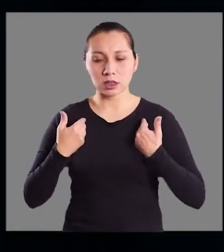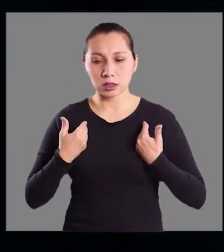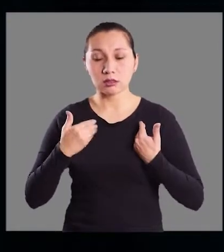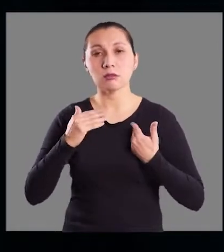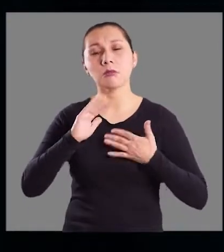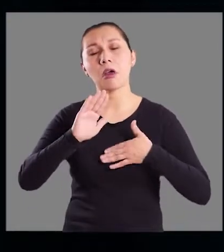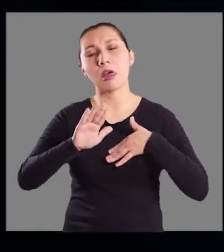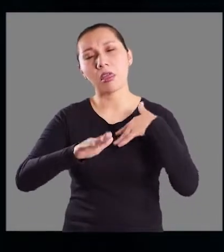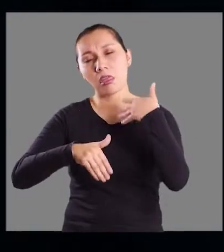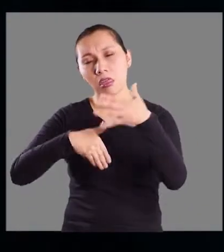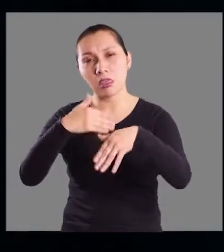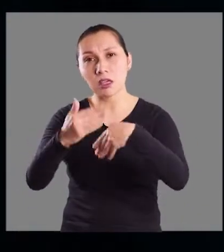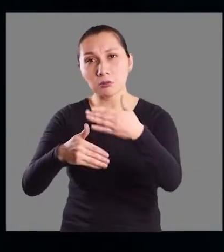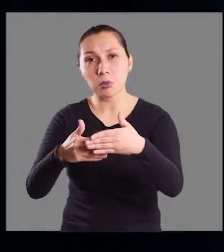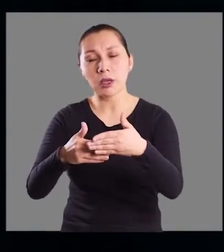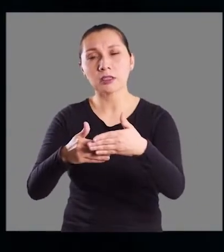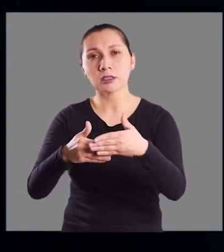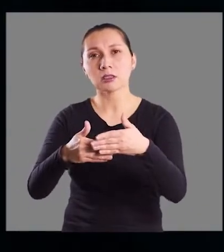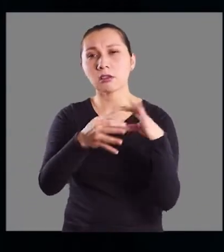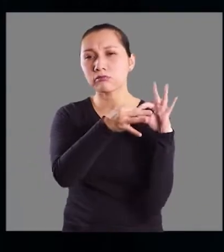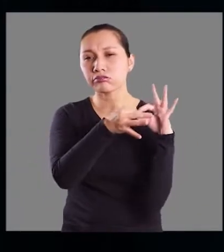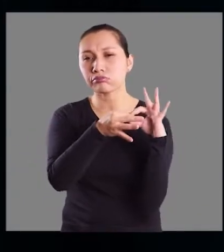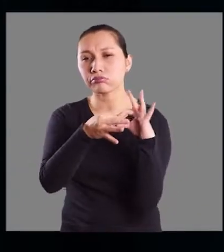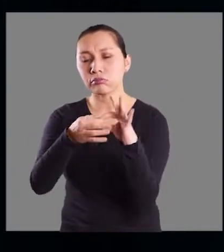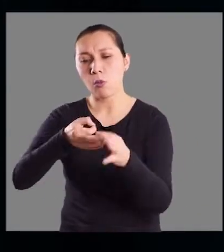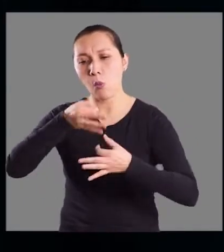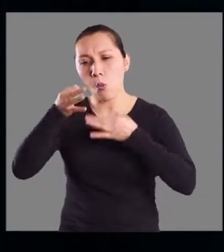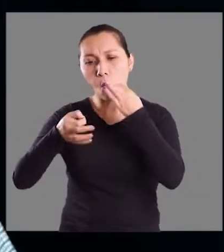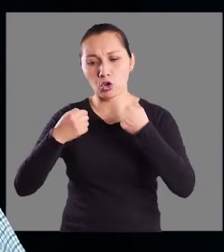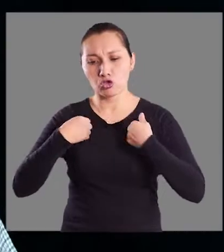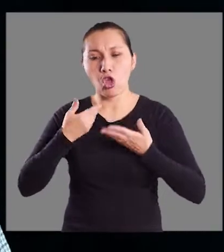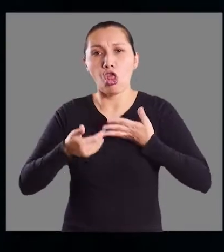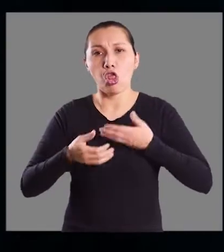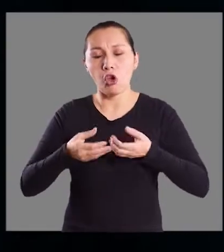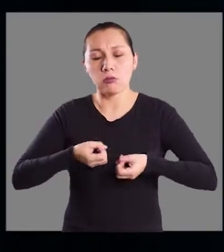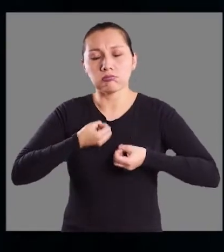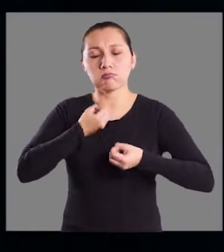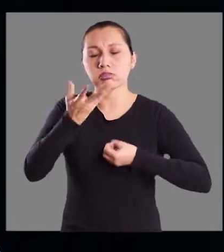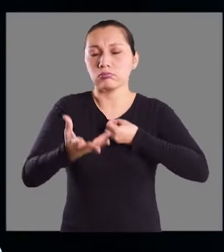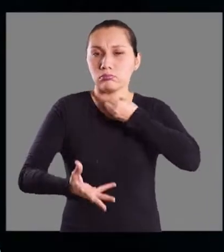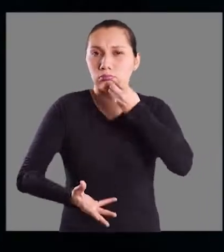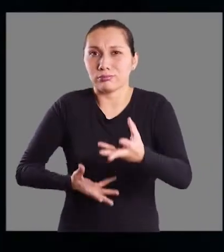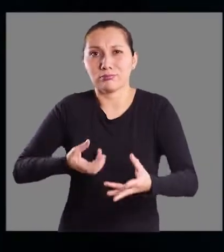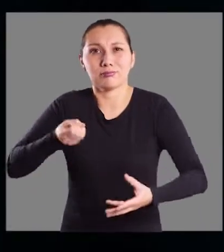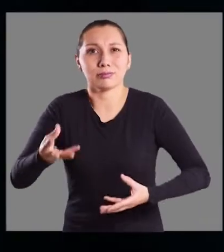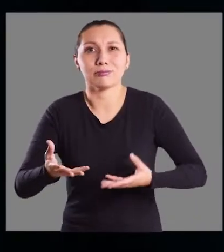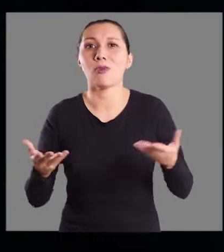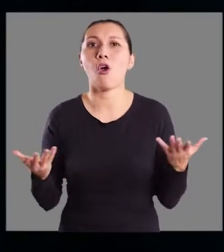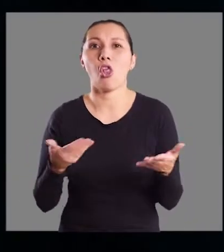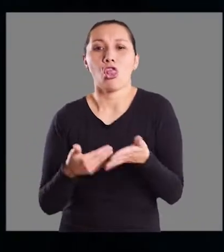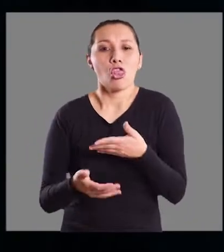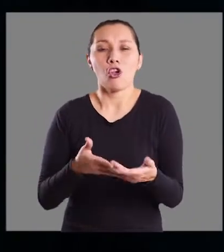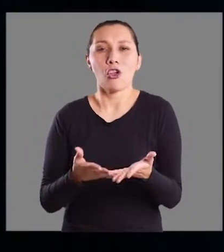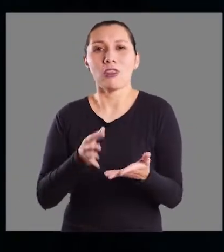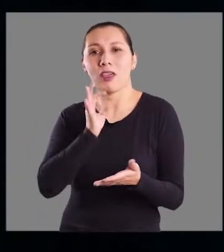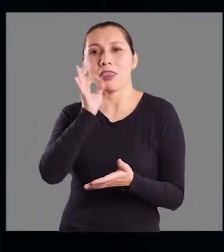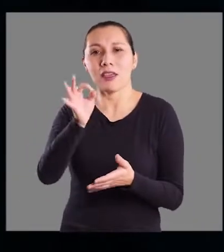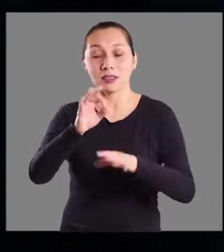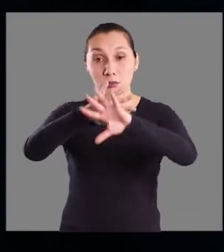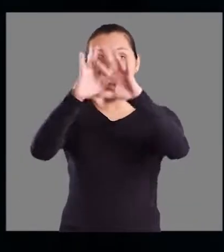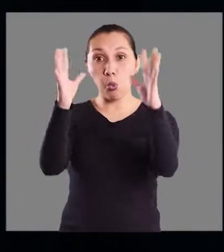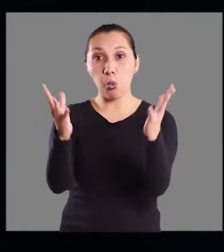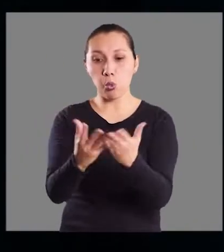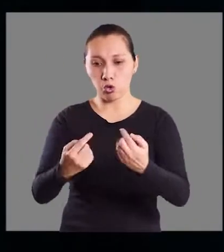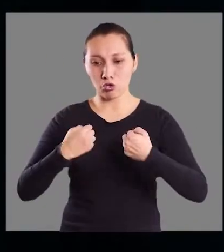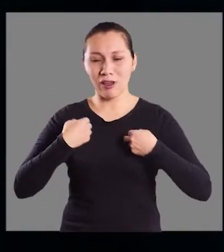para posteriormente establecer un relato, desde dónde ellos van a hablar, desde dónde van a contarle